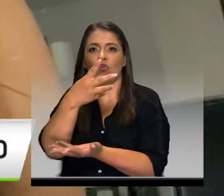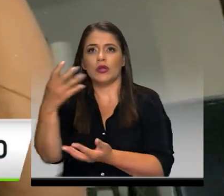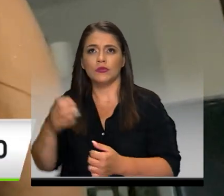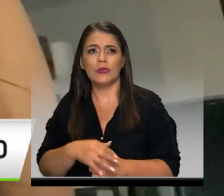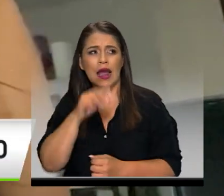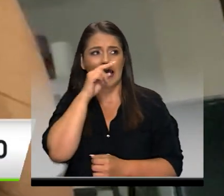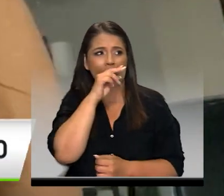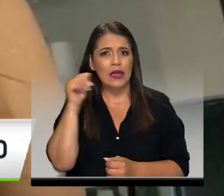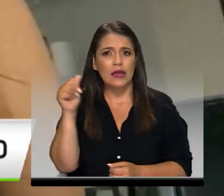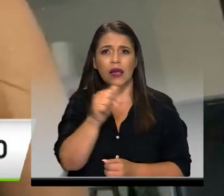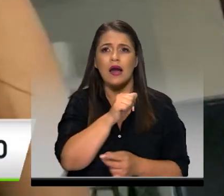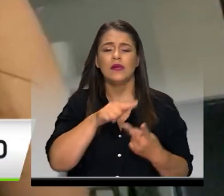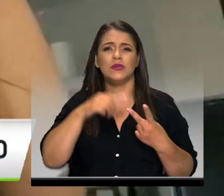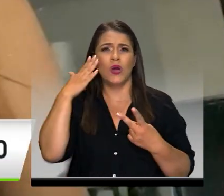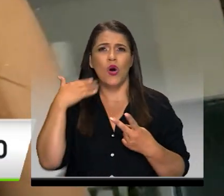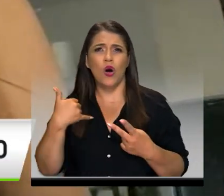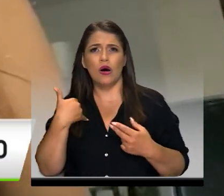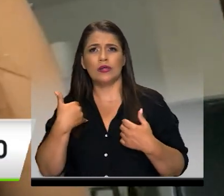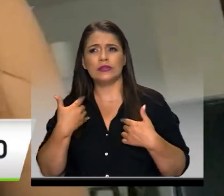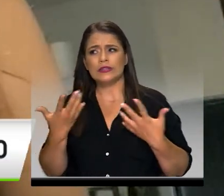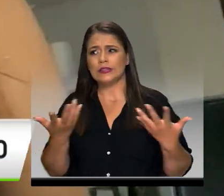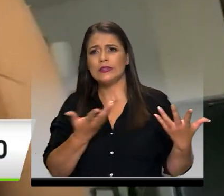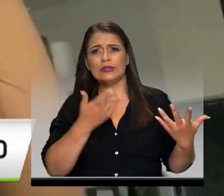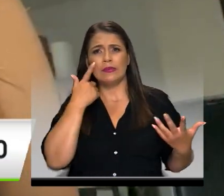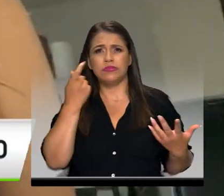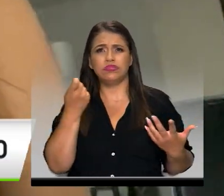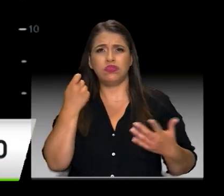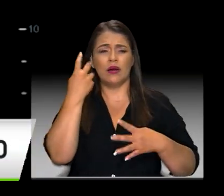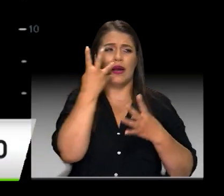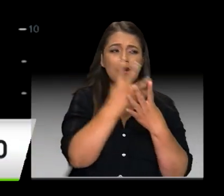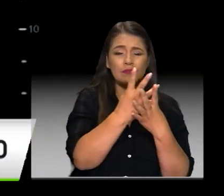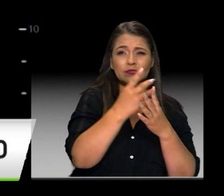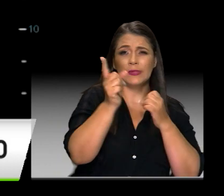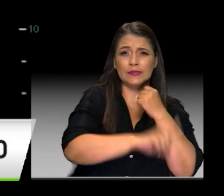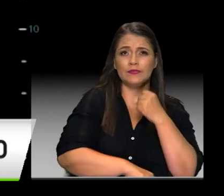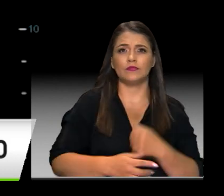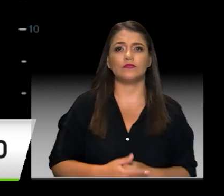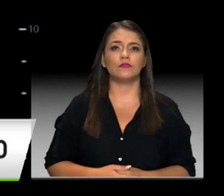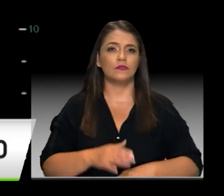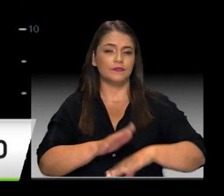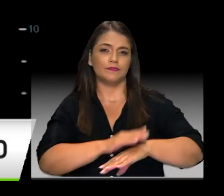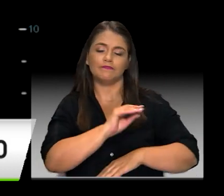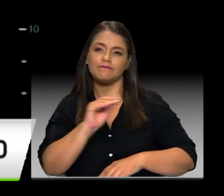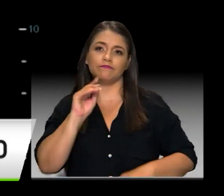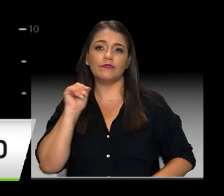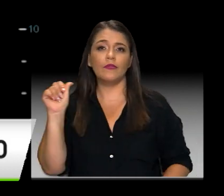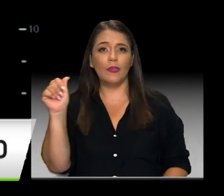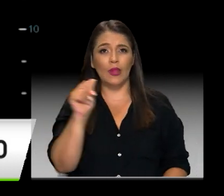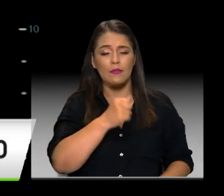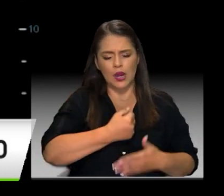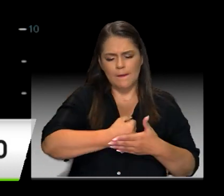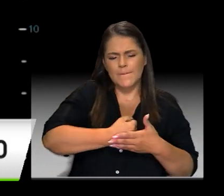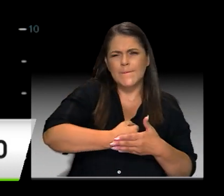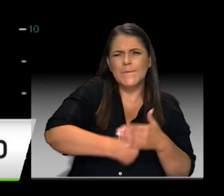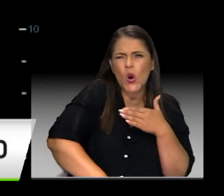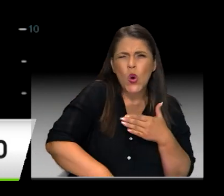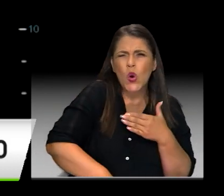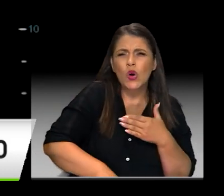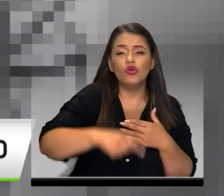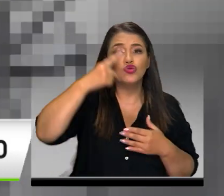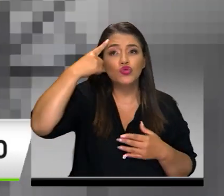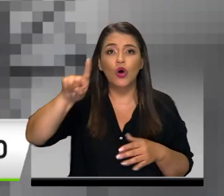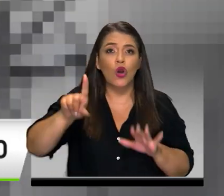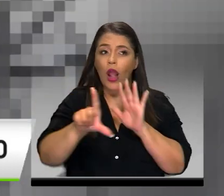condición de vulnerabilidad son las que están en mayor riesgo de ser criminalizadas. Tal como suele sucederle a las mujeres que se practican un aborto de manera